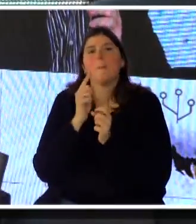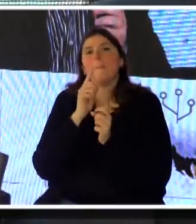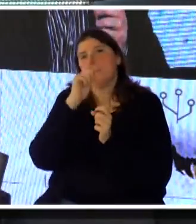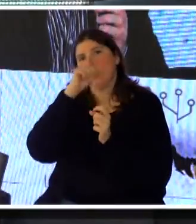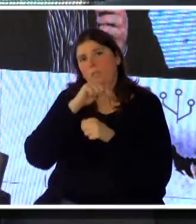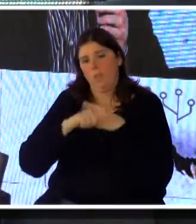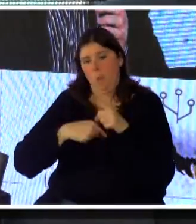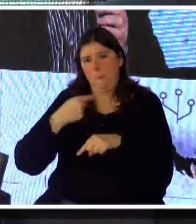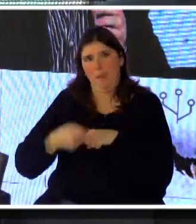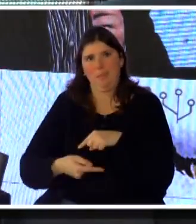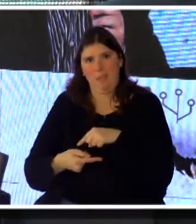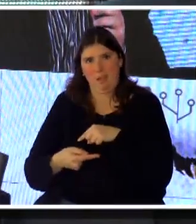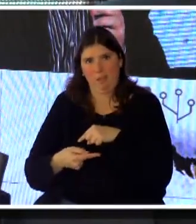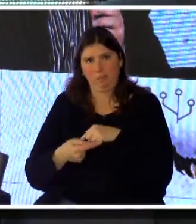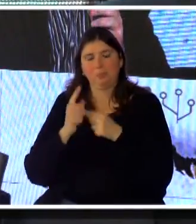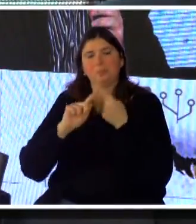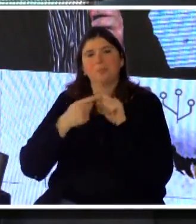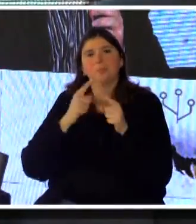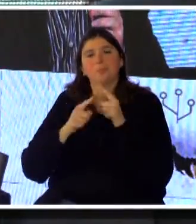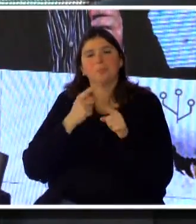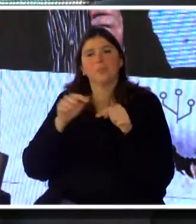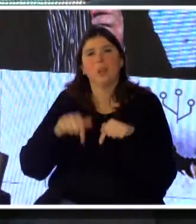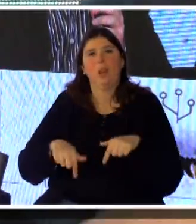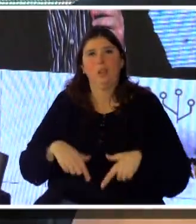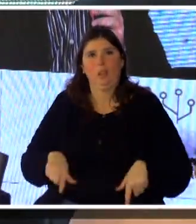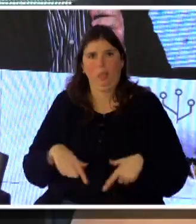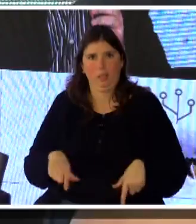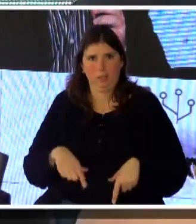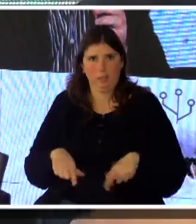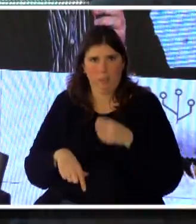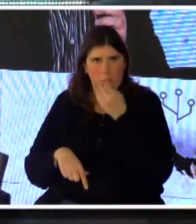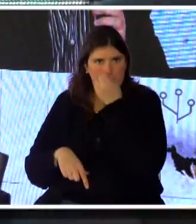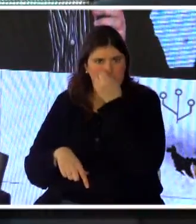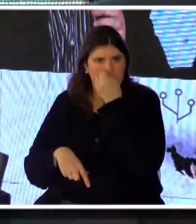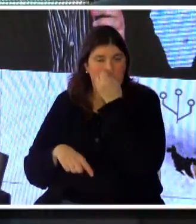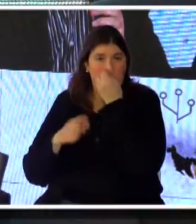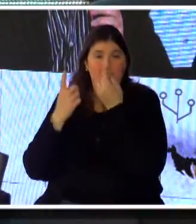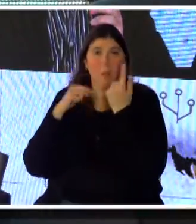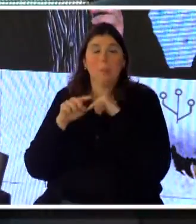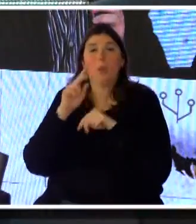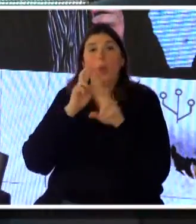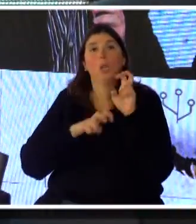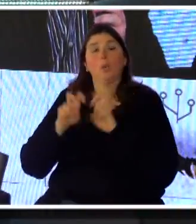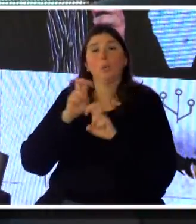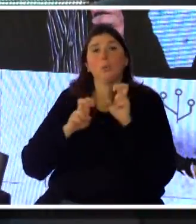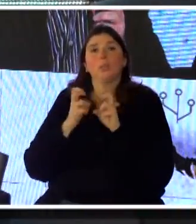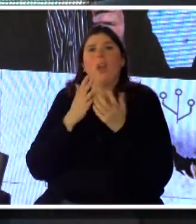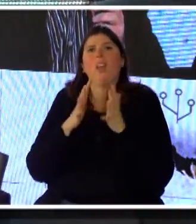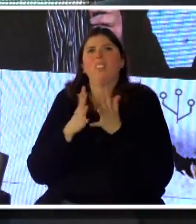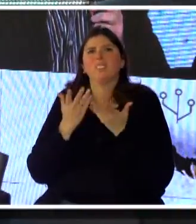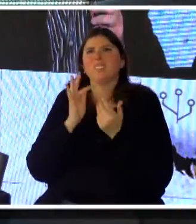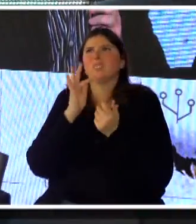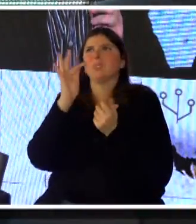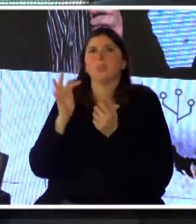iniciativa que coordinamos, efectivamente, desde la Intendencia, pero que lo que busca es formular una visión de futuro acordada